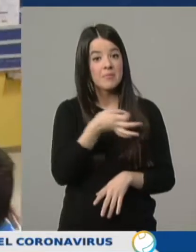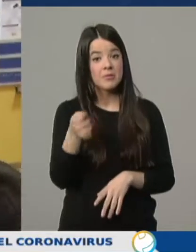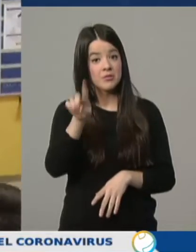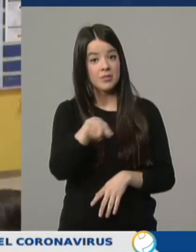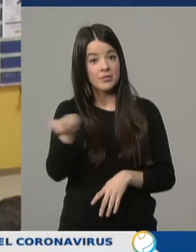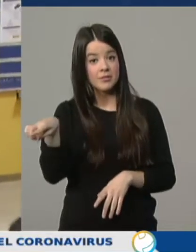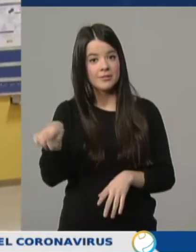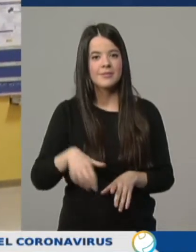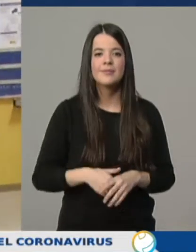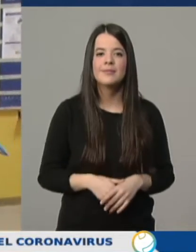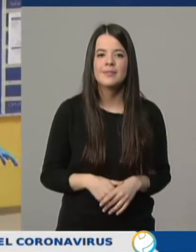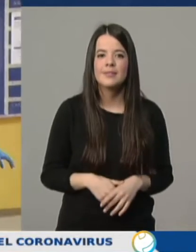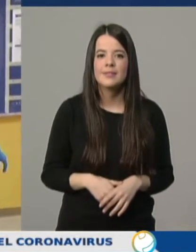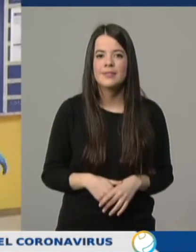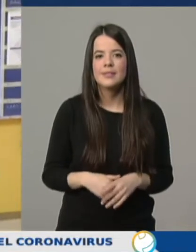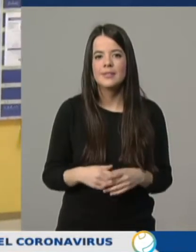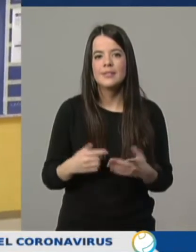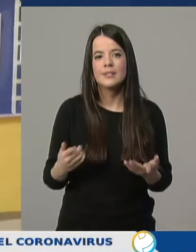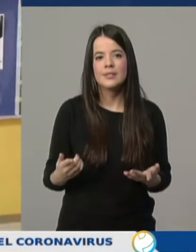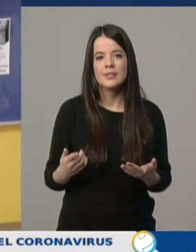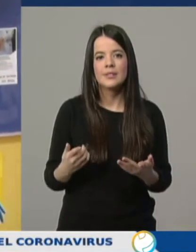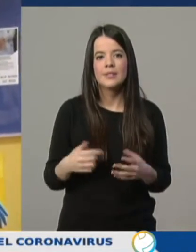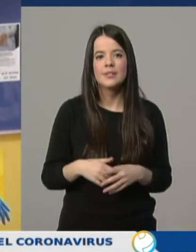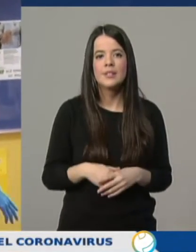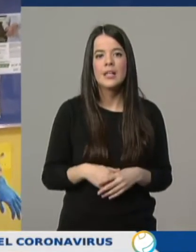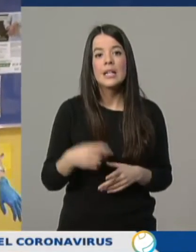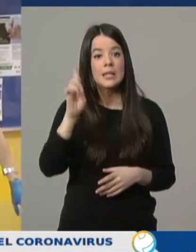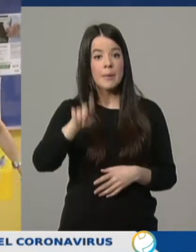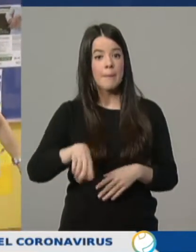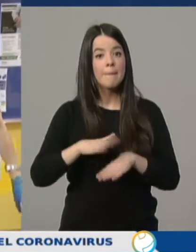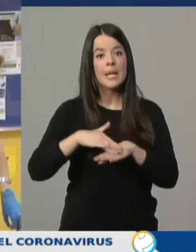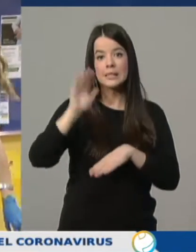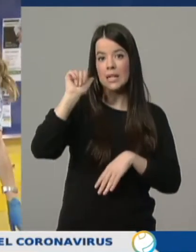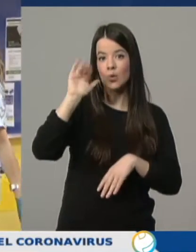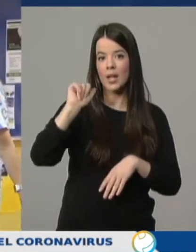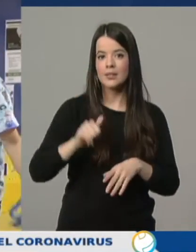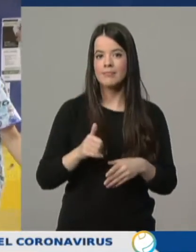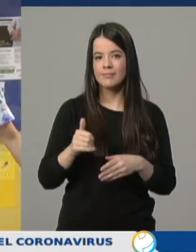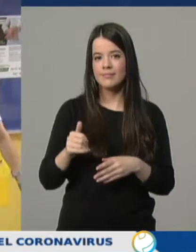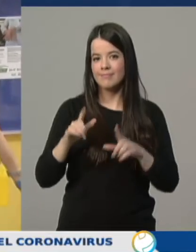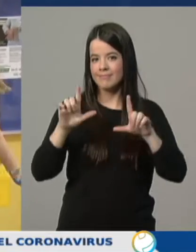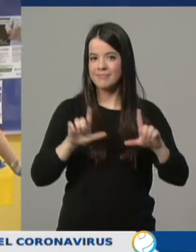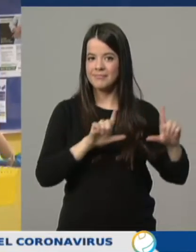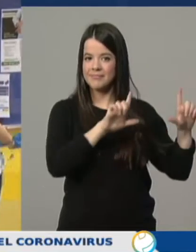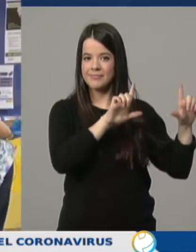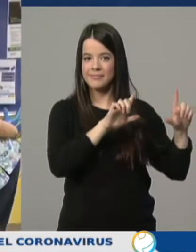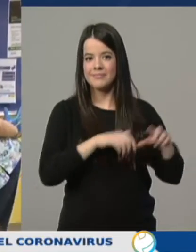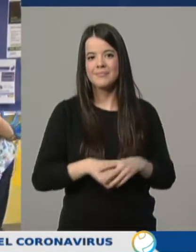Y cuidado a saludarnos. Hay que buscar alternativas. Jao. El saludo japonés.